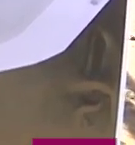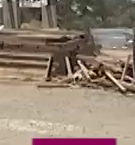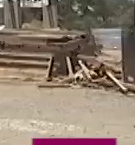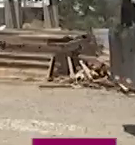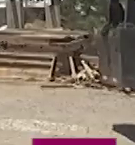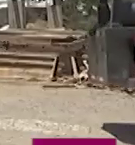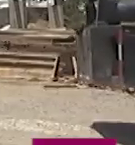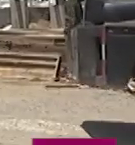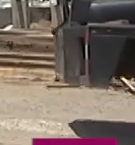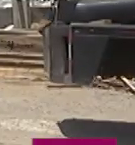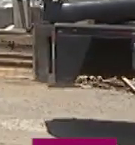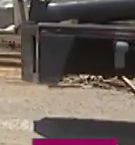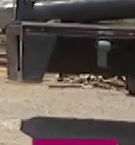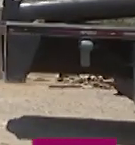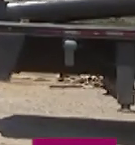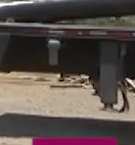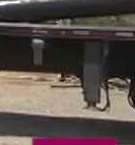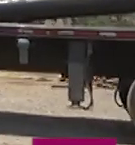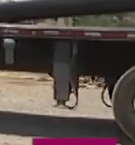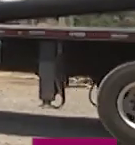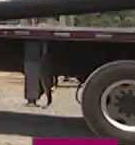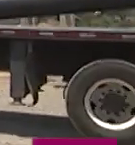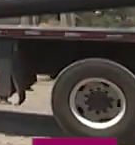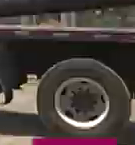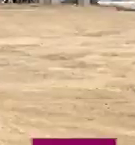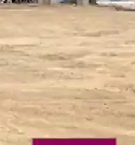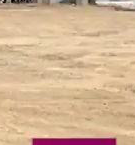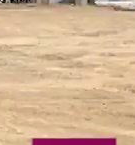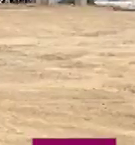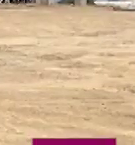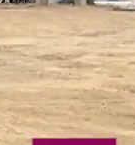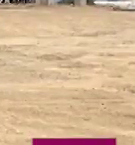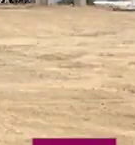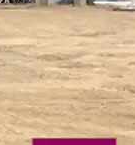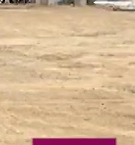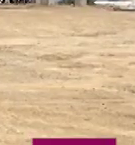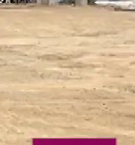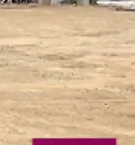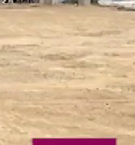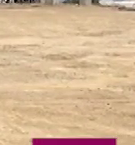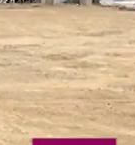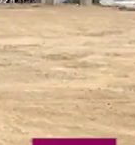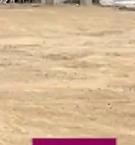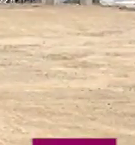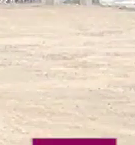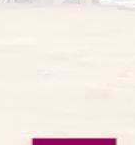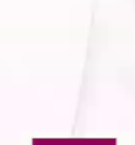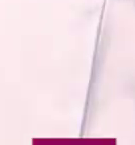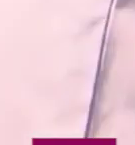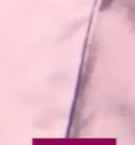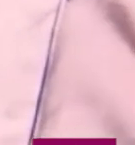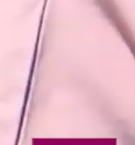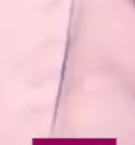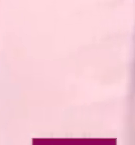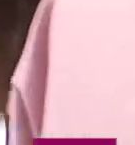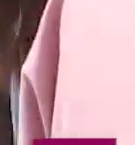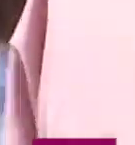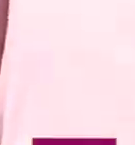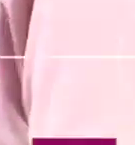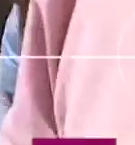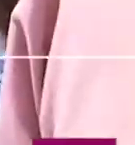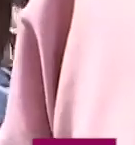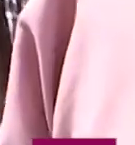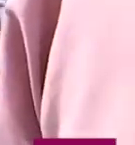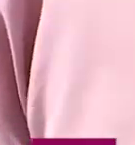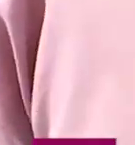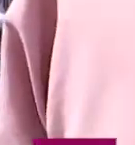estacionamiento de la Clínica de Bienestar Animal, trabajos que cuentan con una inversión de 35 millones de pesos. En campaña, como